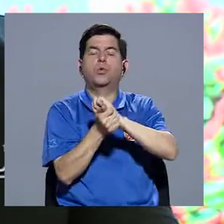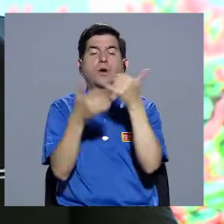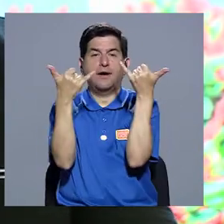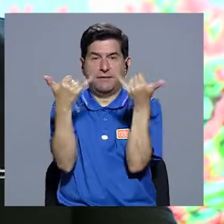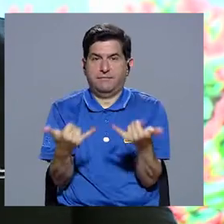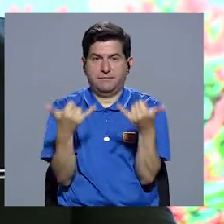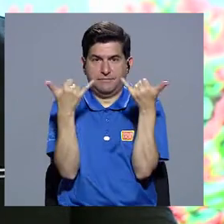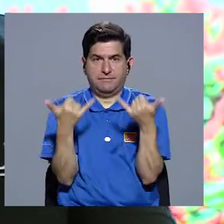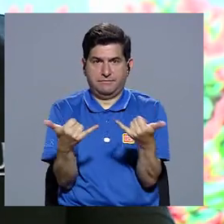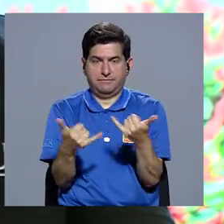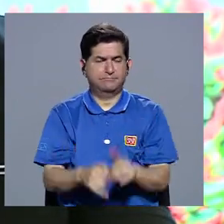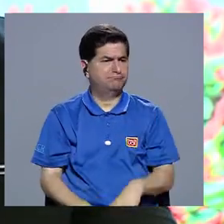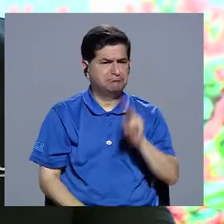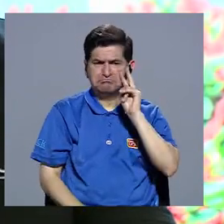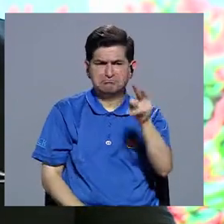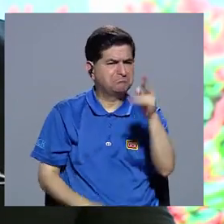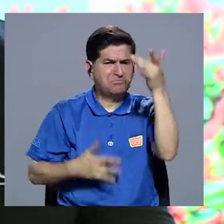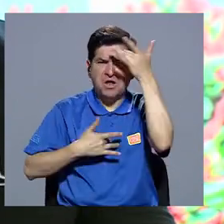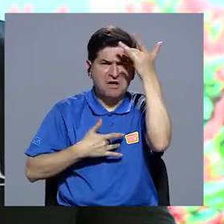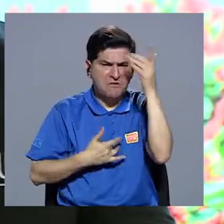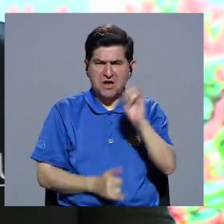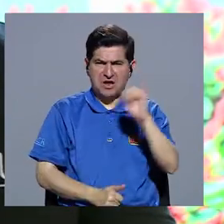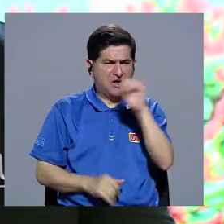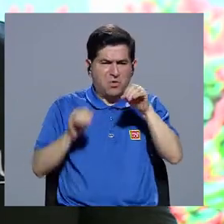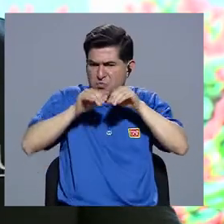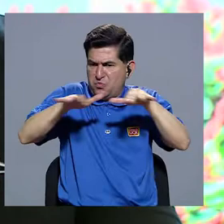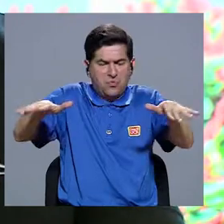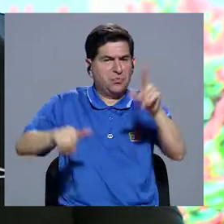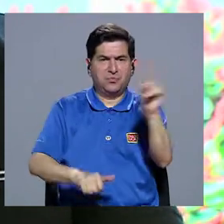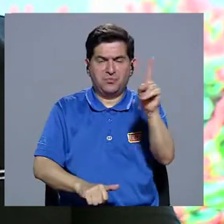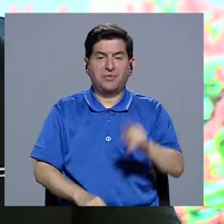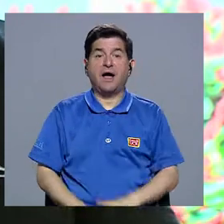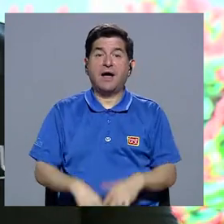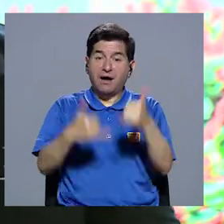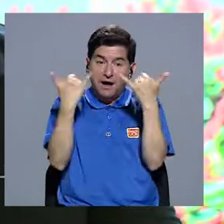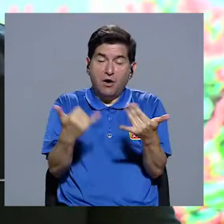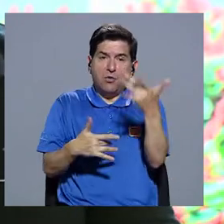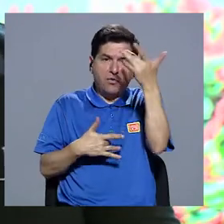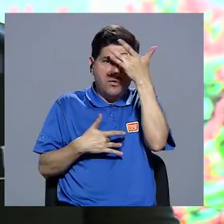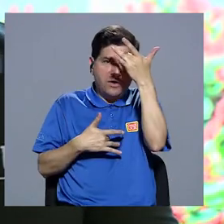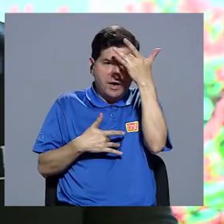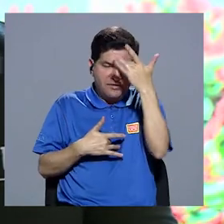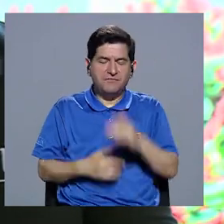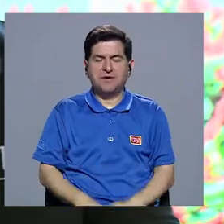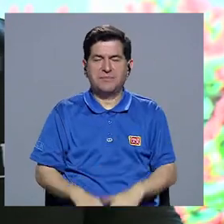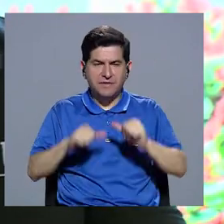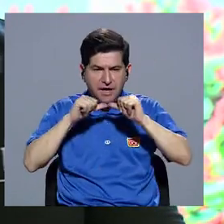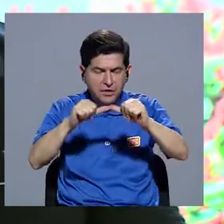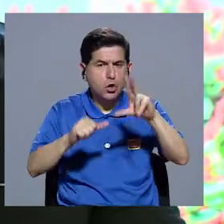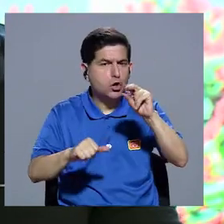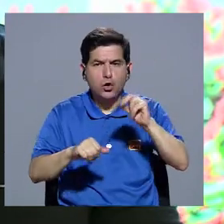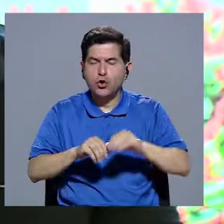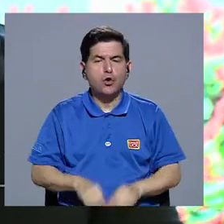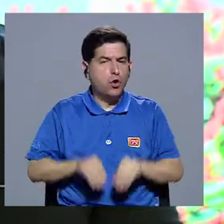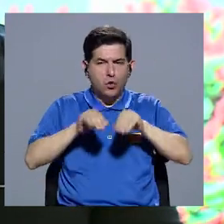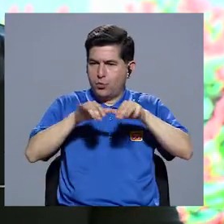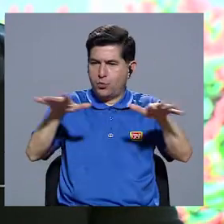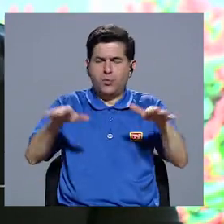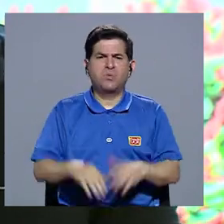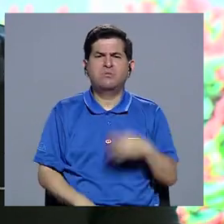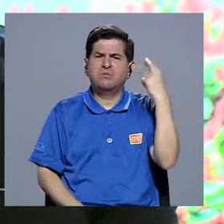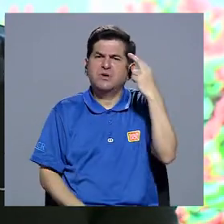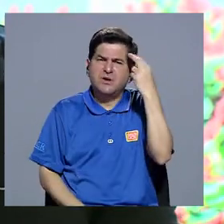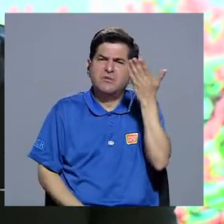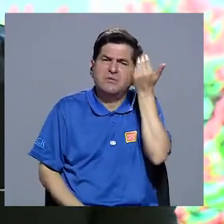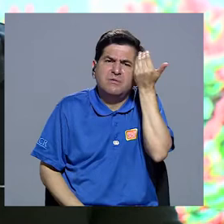Actualmente ya no se ve tanto las enfermedades infectocontagiosas, sino las enfermedades crónicas no transmisibles. ¿Y por qué es que viene esto?